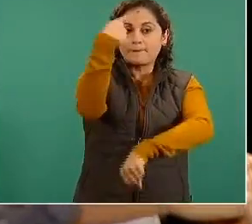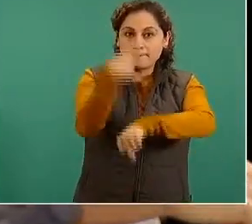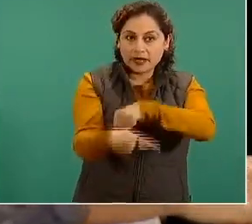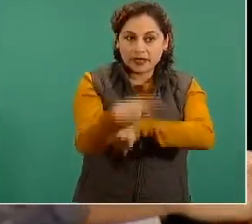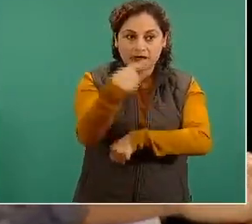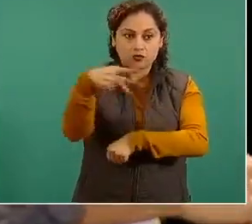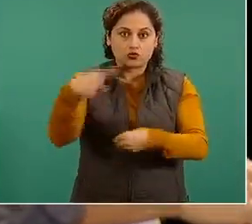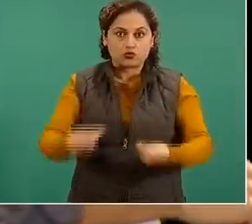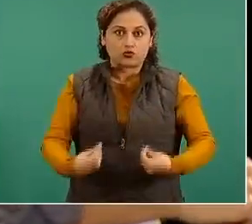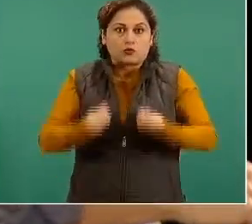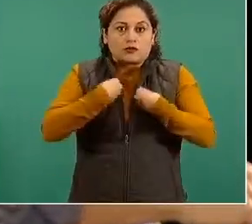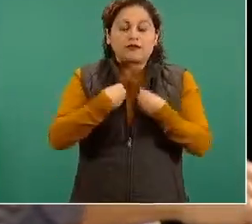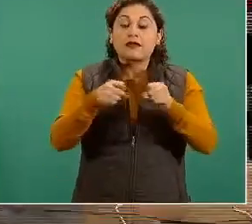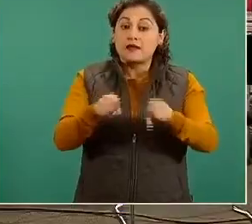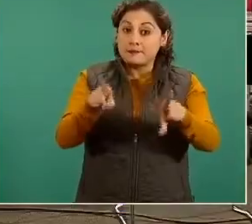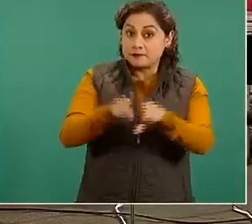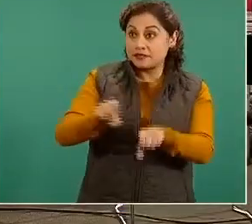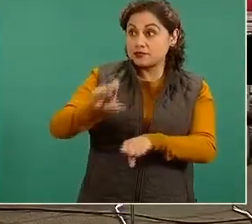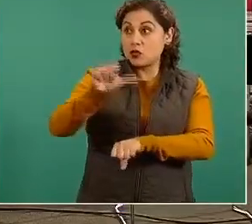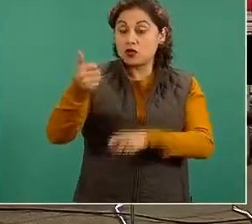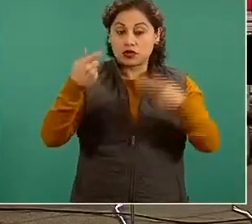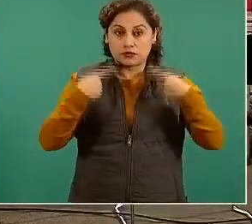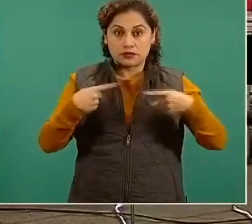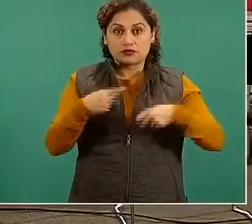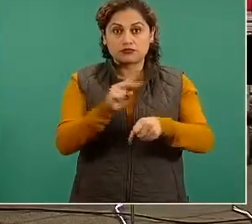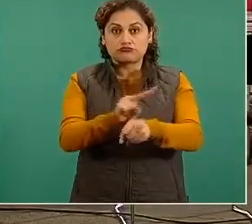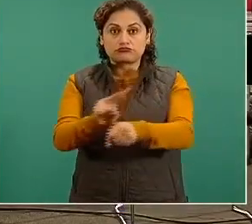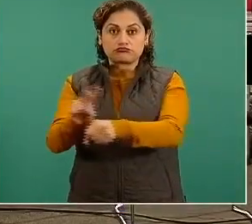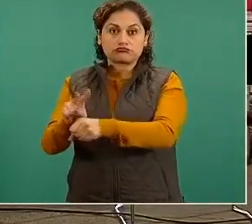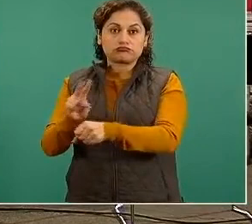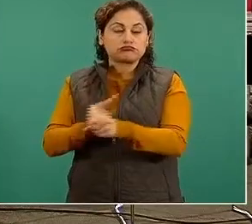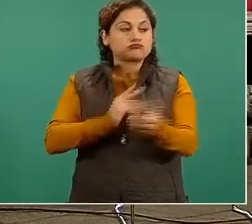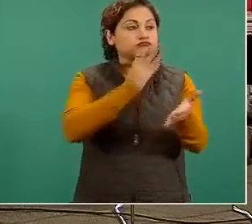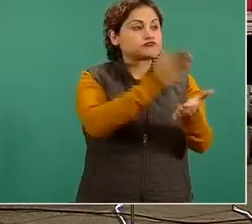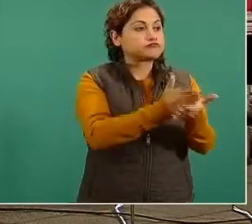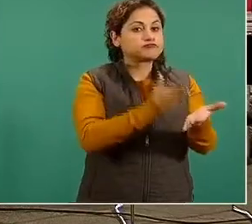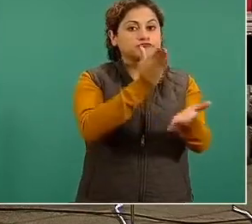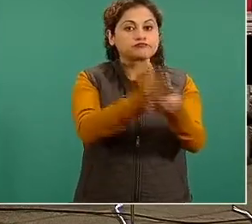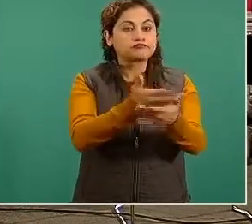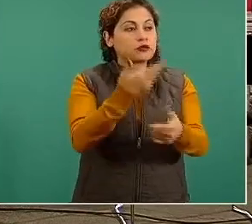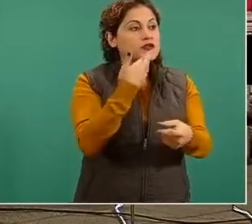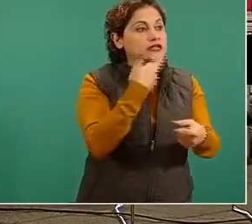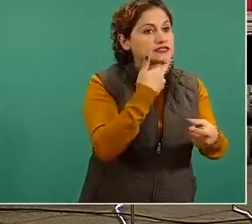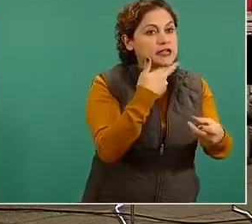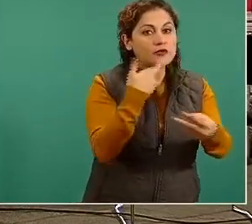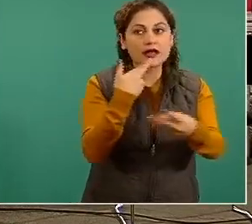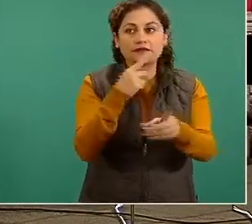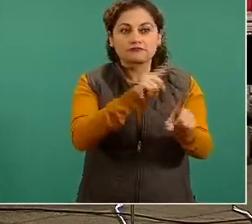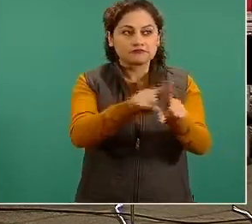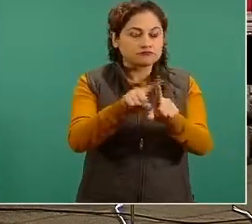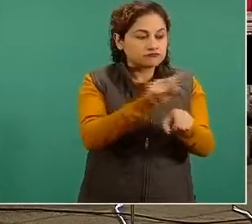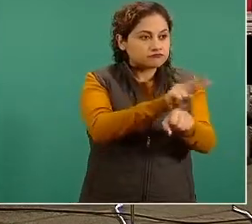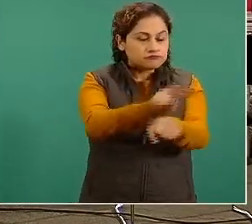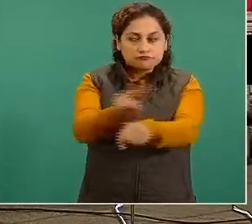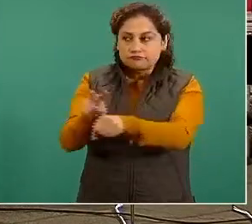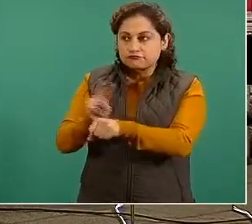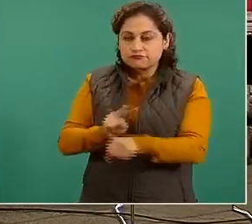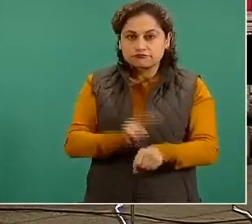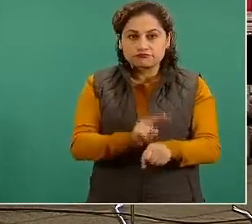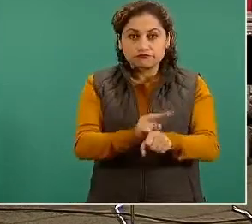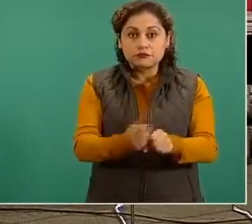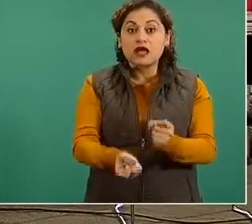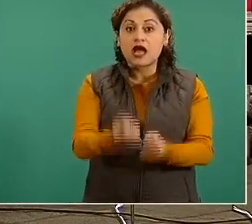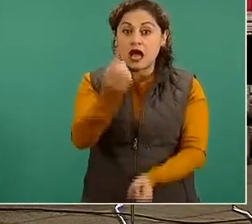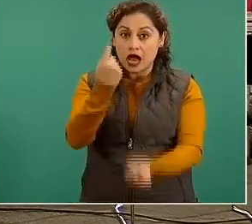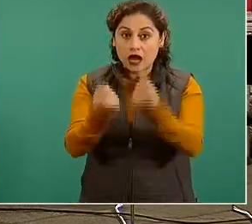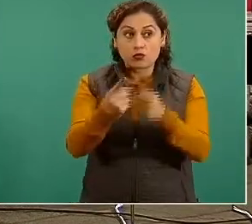inspectores, que van, checan los restaurantes, han hablado, han reportado casos de contactos, incluso de muertes.